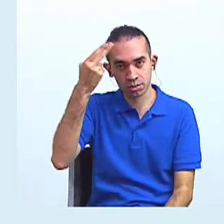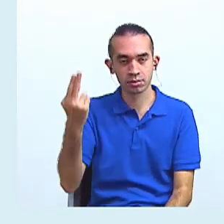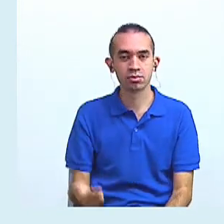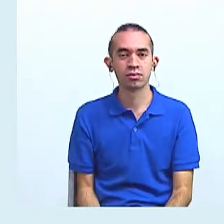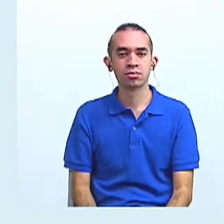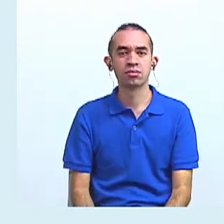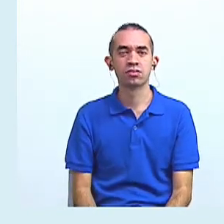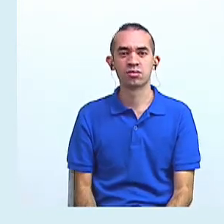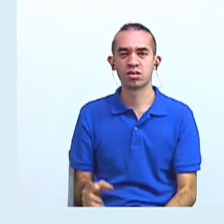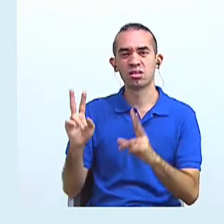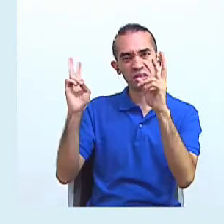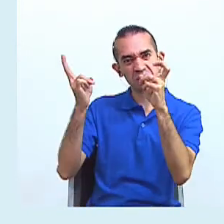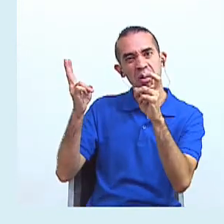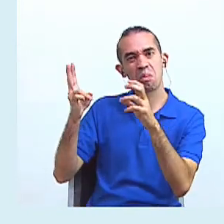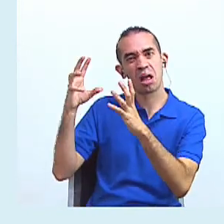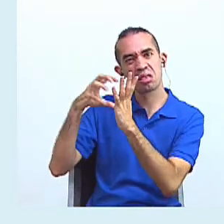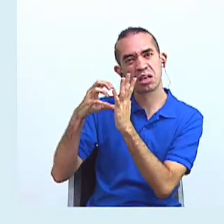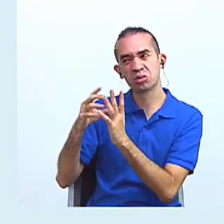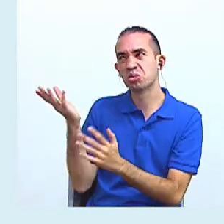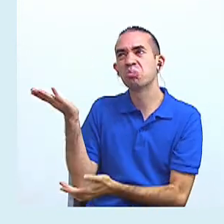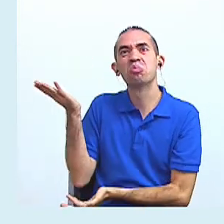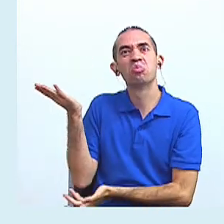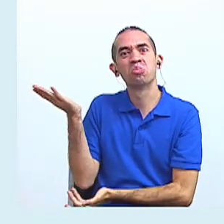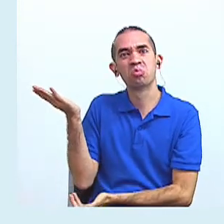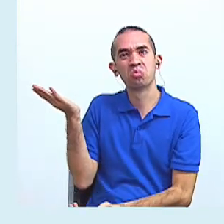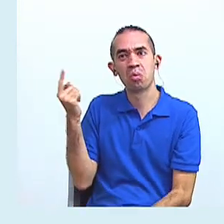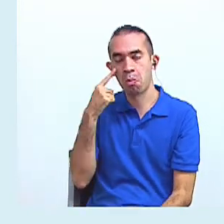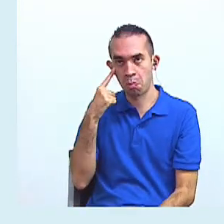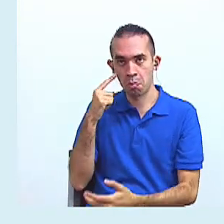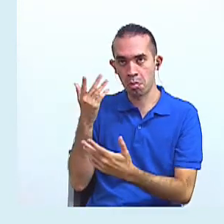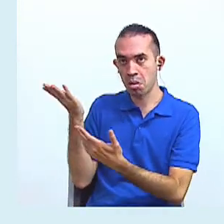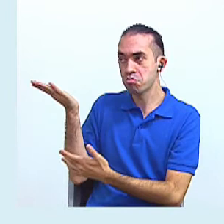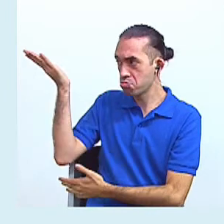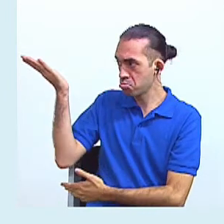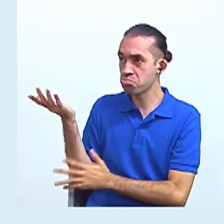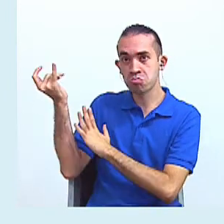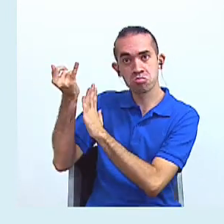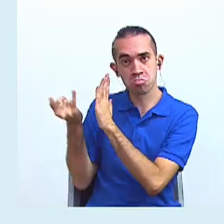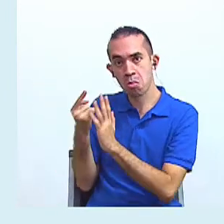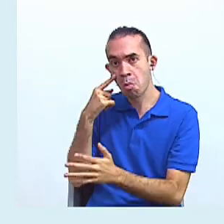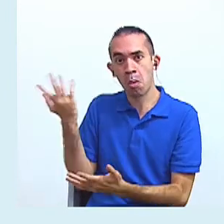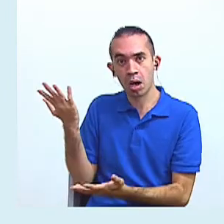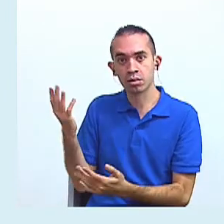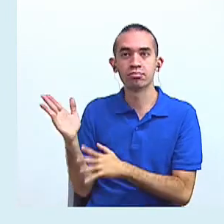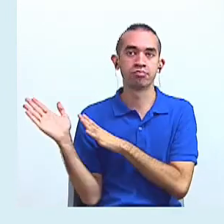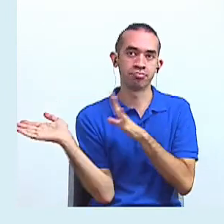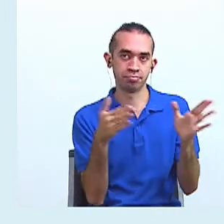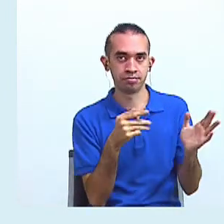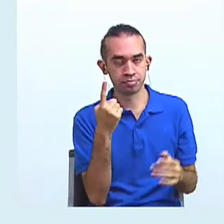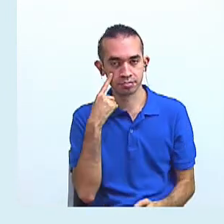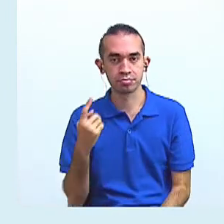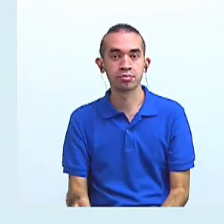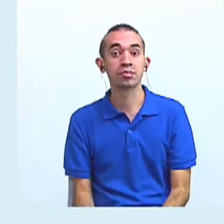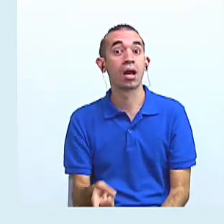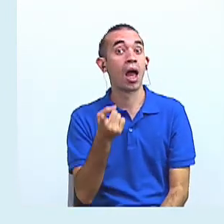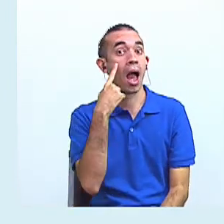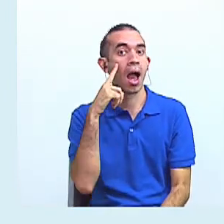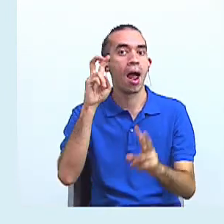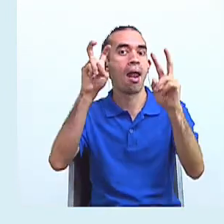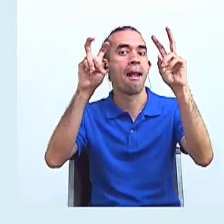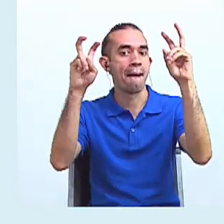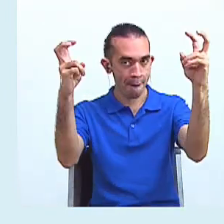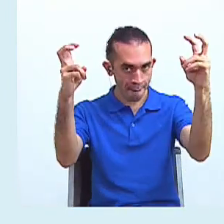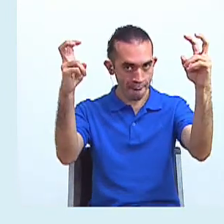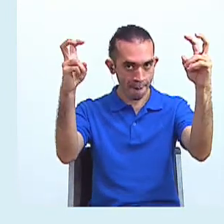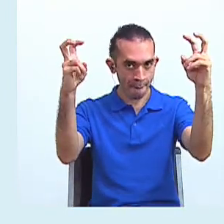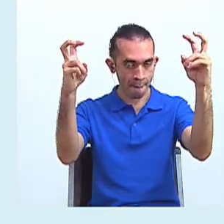qué podría tratar este texto? A partir de su portada, veamos el siguiente elemento en detalle. El título.